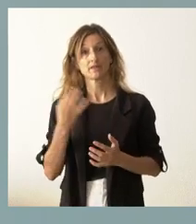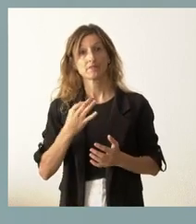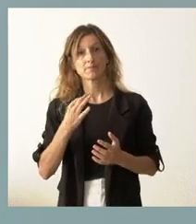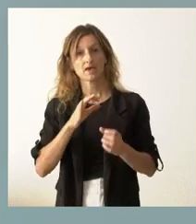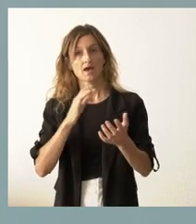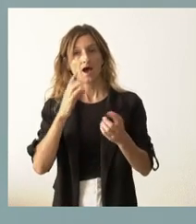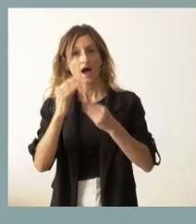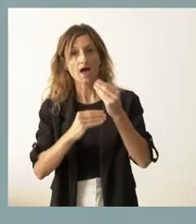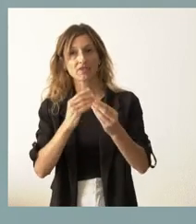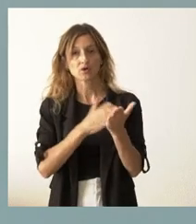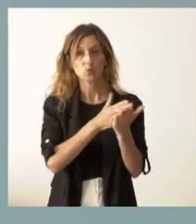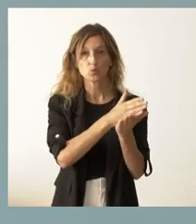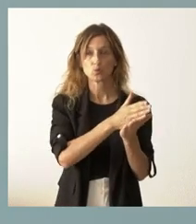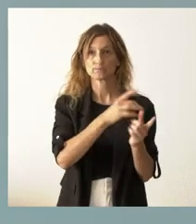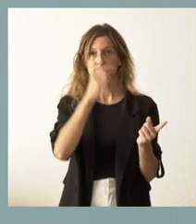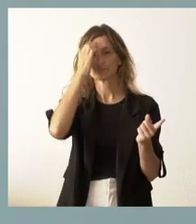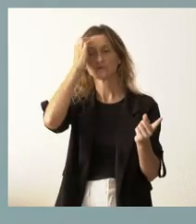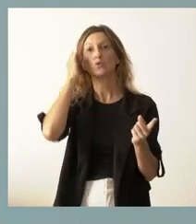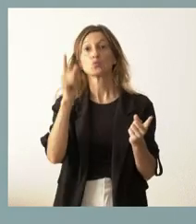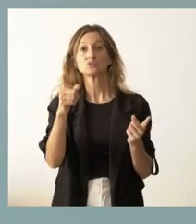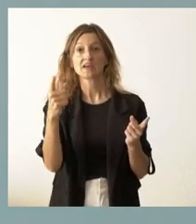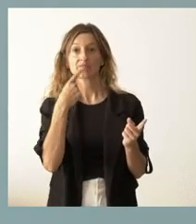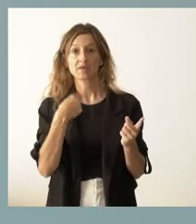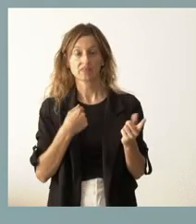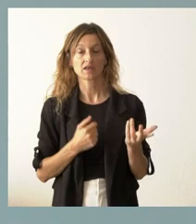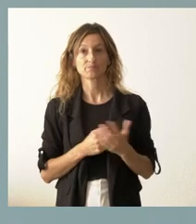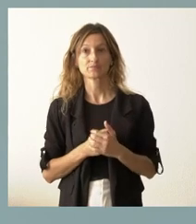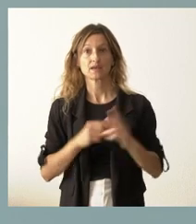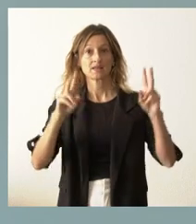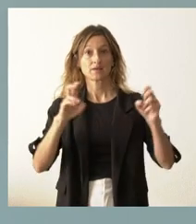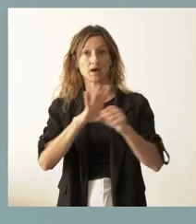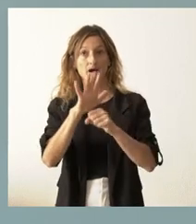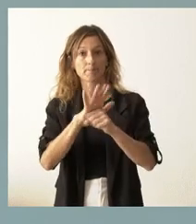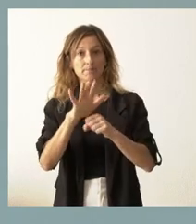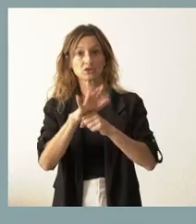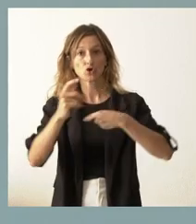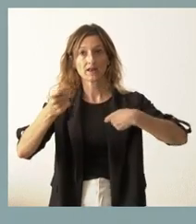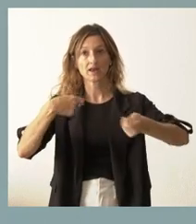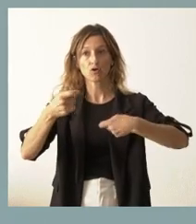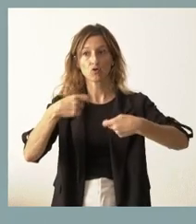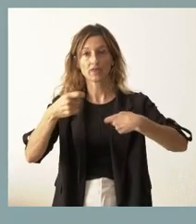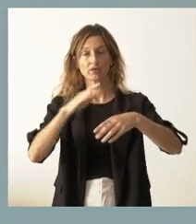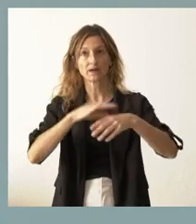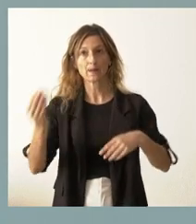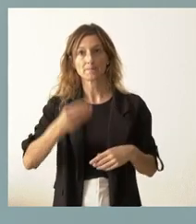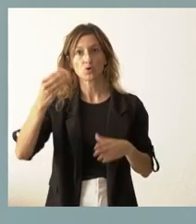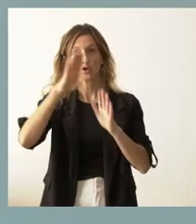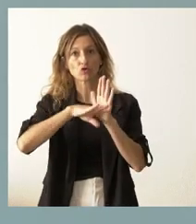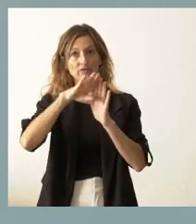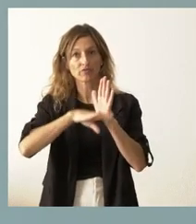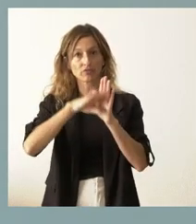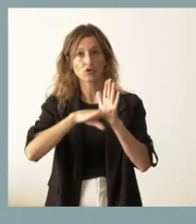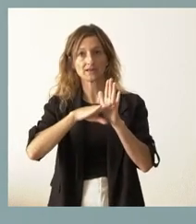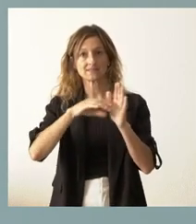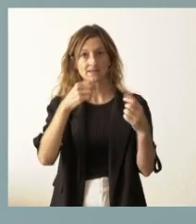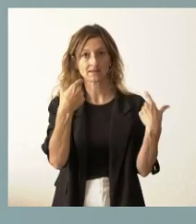sentidos. Uno de ellos es el que usted está señalando, que es en el ámbito de las negociaciones para la mejora de las condiciones de todo el operativo